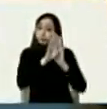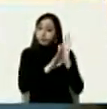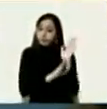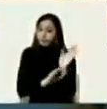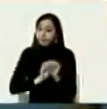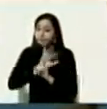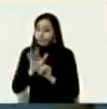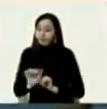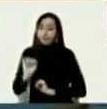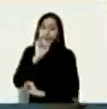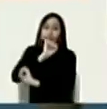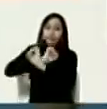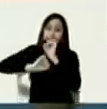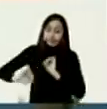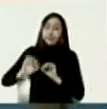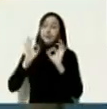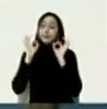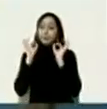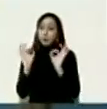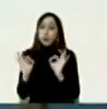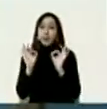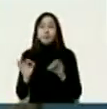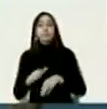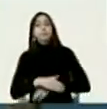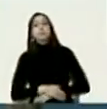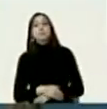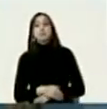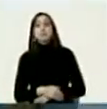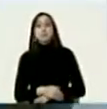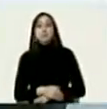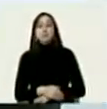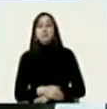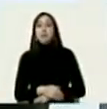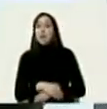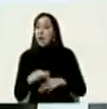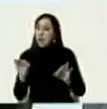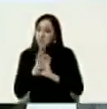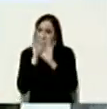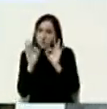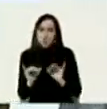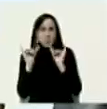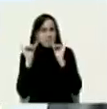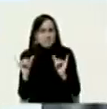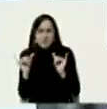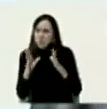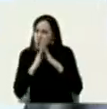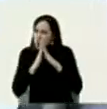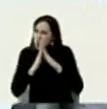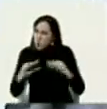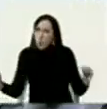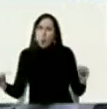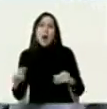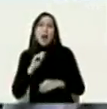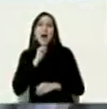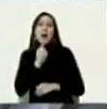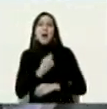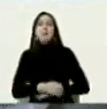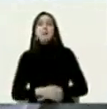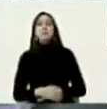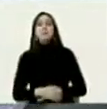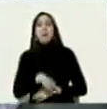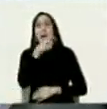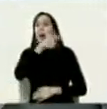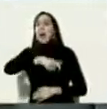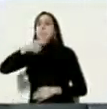y con fe que es cuidarse esa es la la clave la clave de todas es que la gente